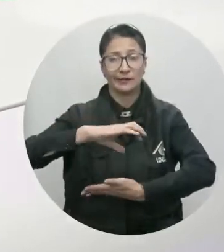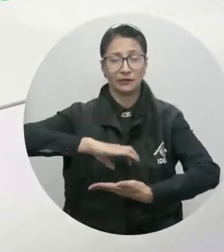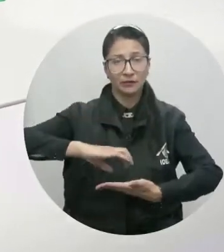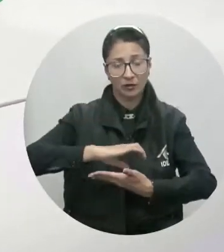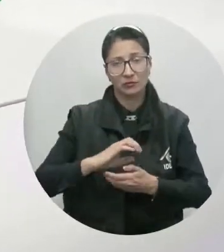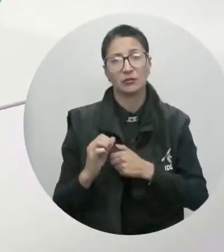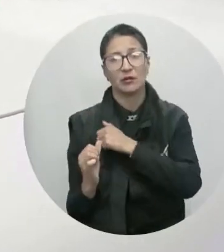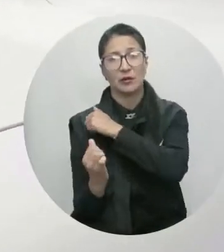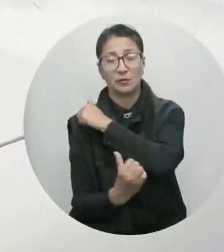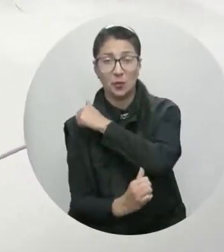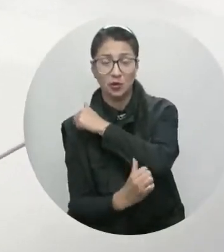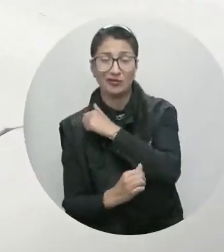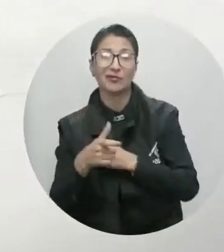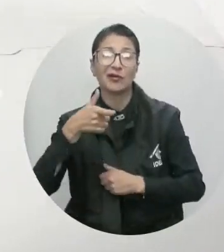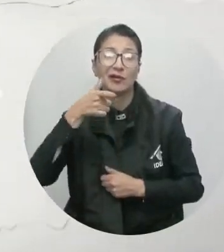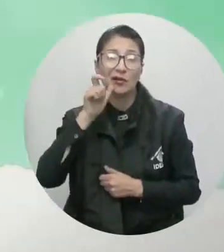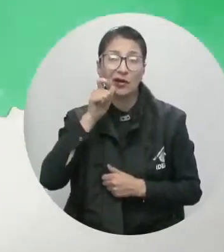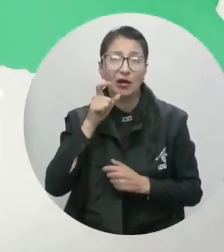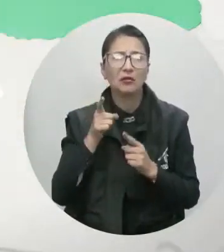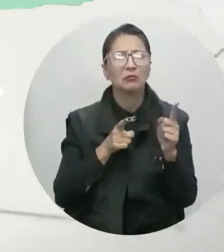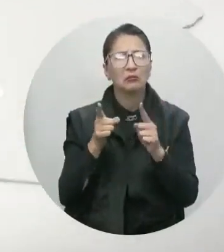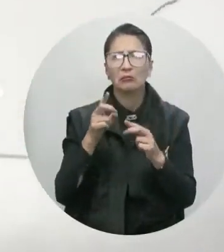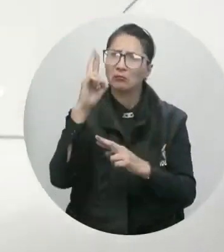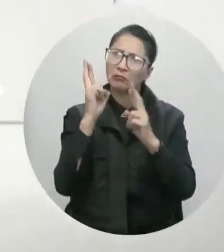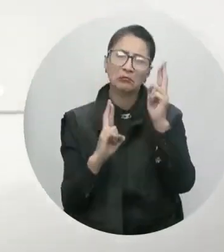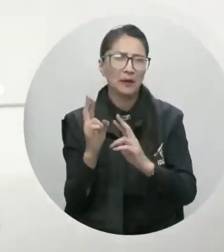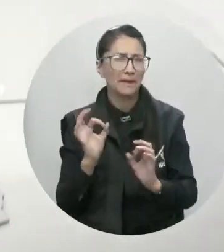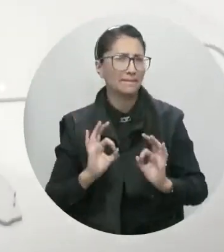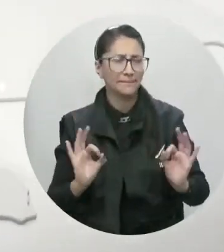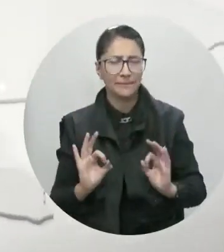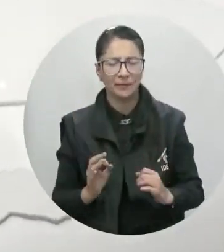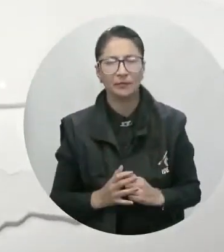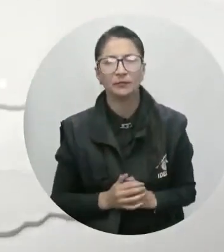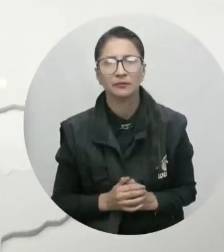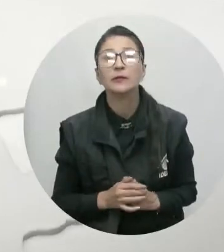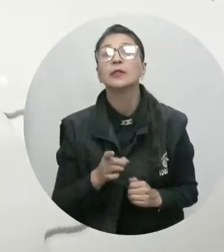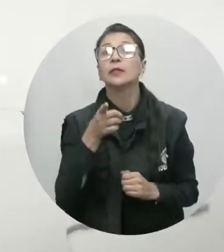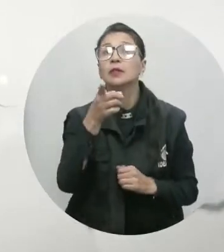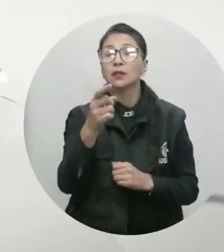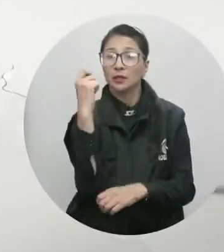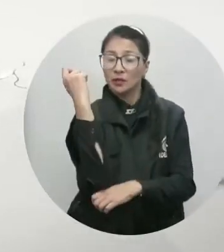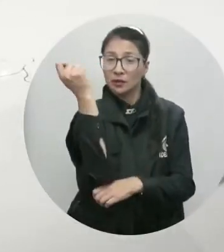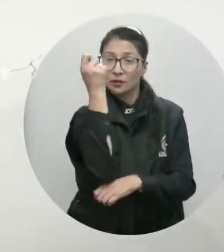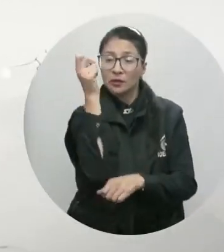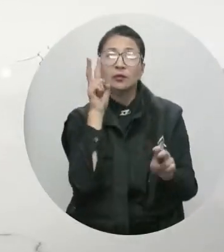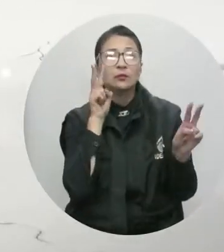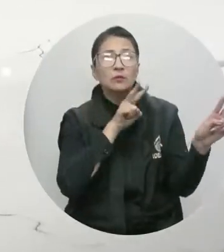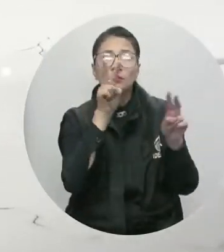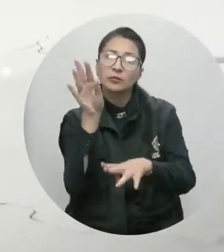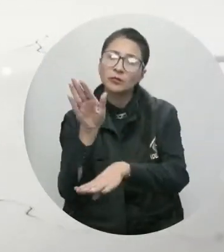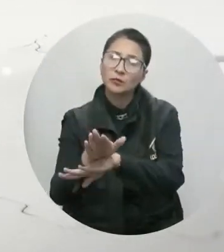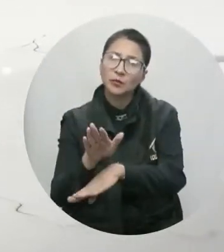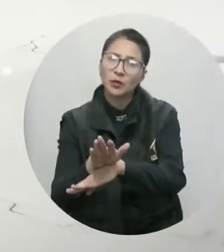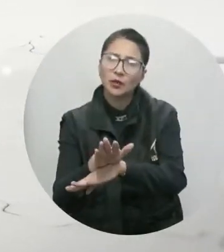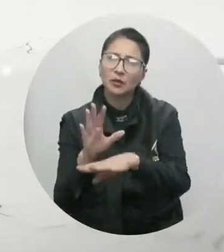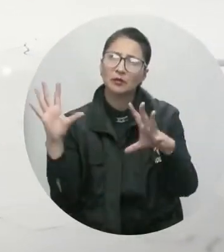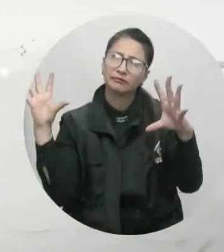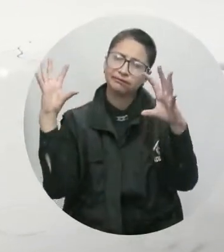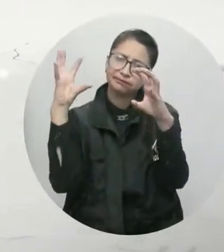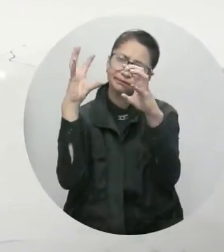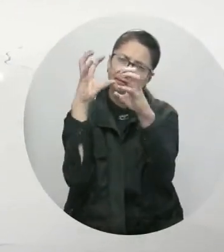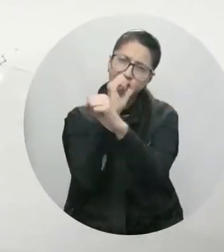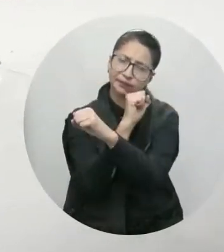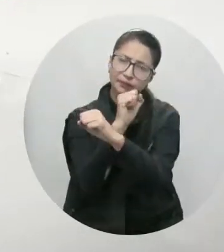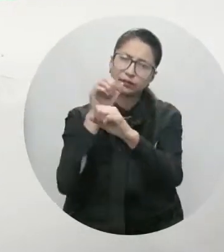Caldas, sin descartar actividad eléctrica en algunos sectores. Para los llanos orientales tenemos una tarde con cielos encapotados, con nubes durante las